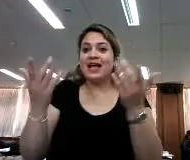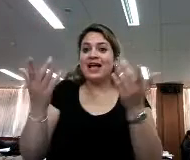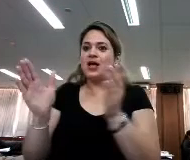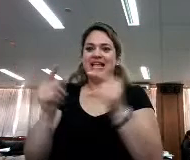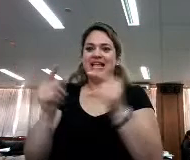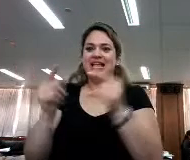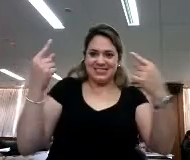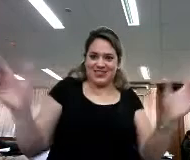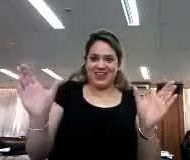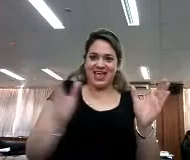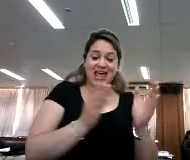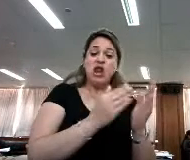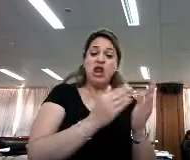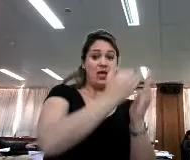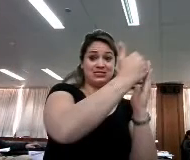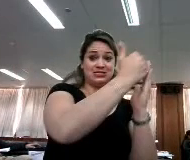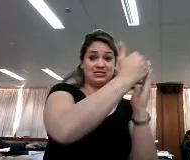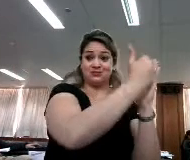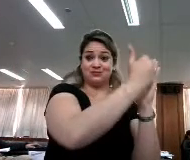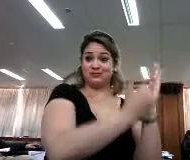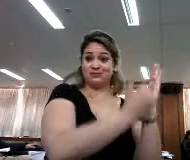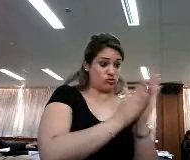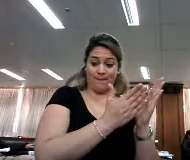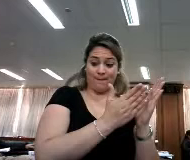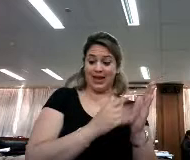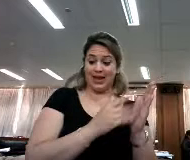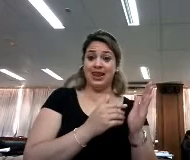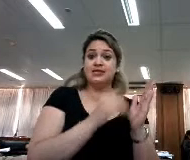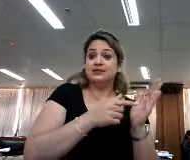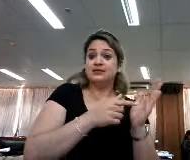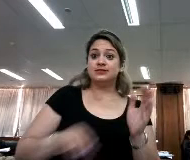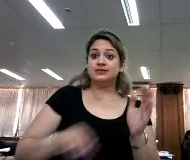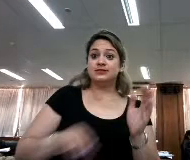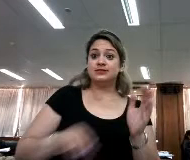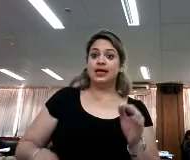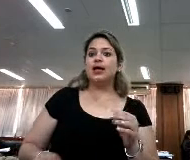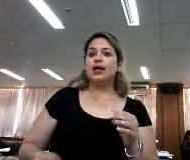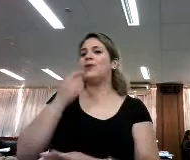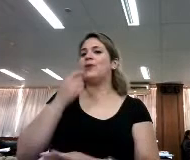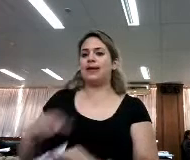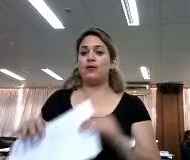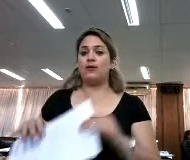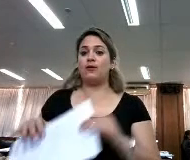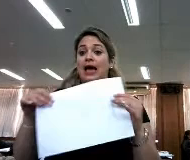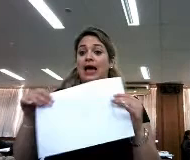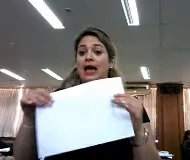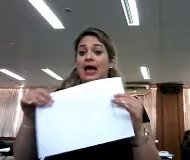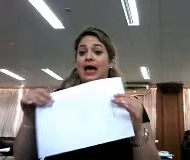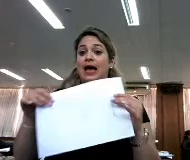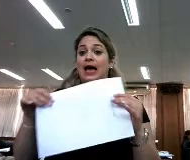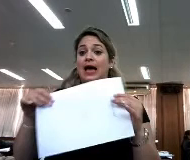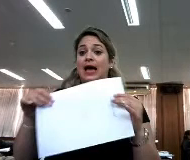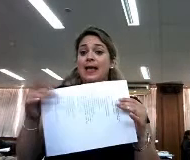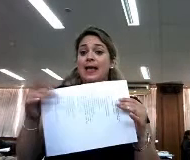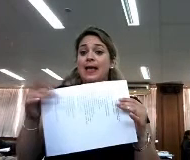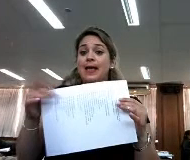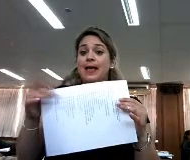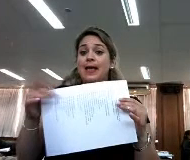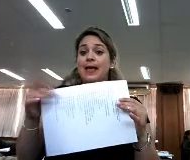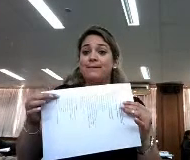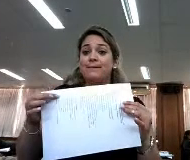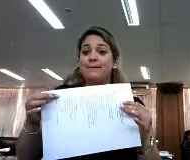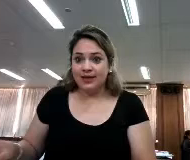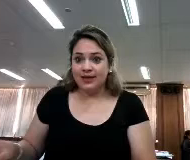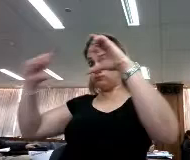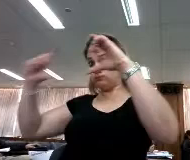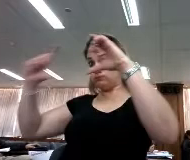igual que estoy leyendo puedo entrar en una definición de Wikipedia, puedo consultar una fotografía que me está hablando de un señor para verle la cara